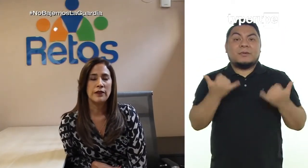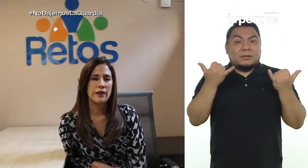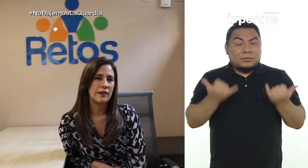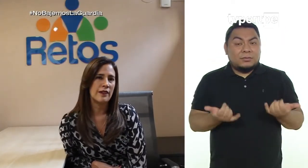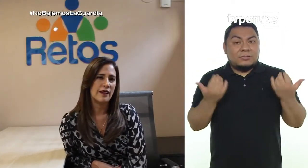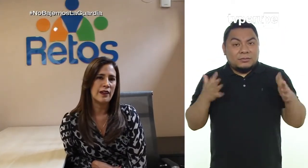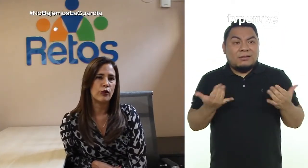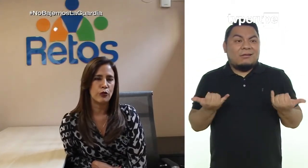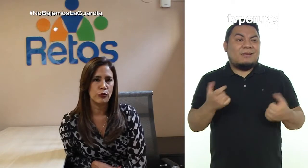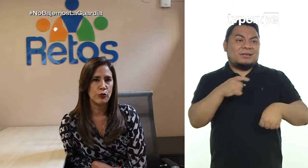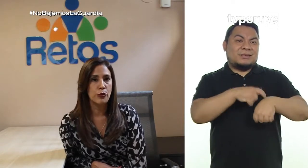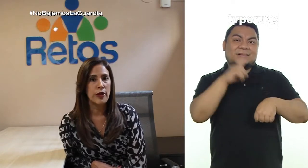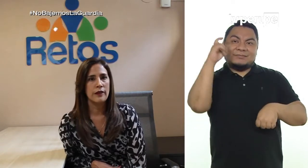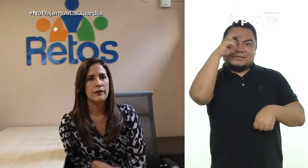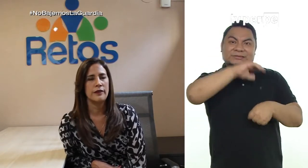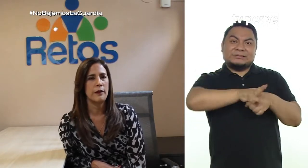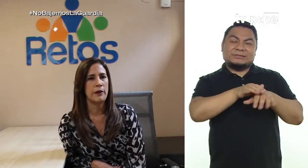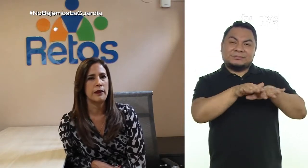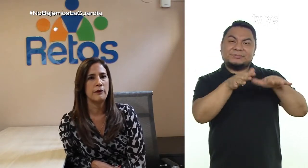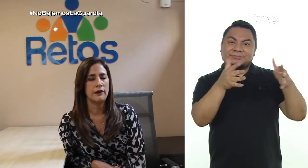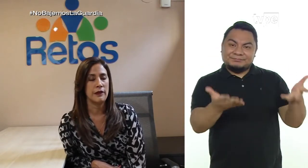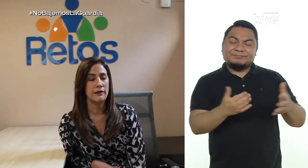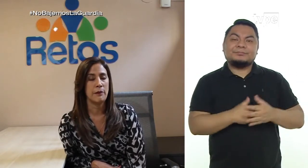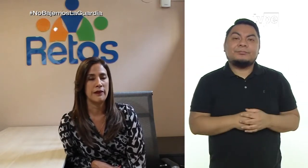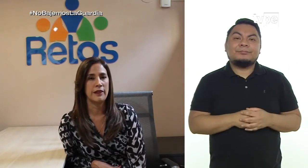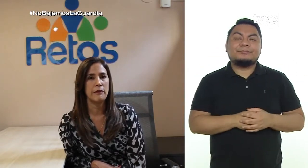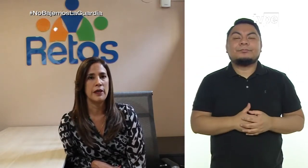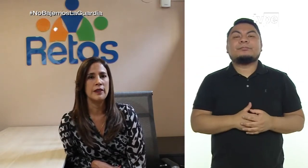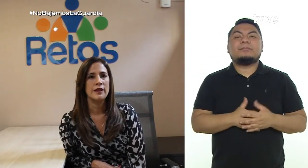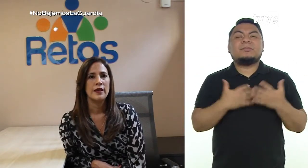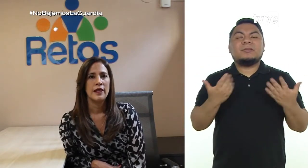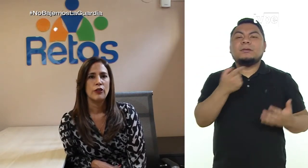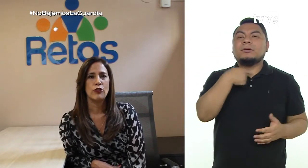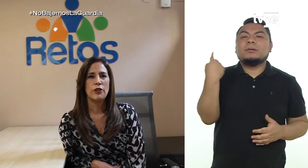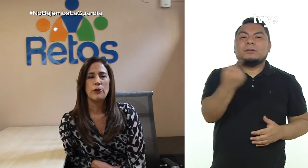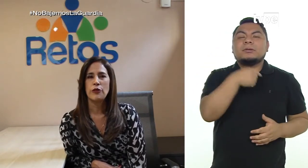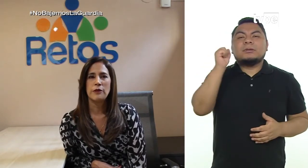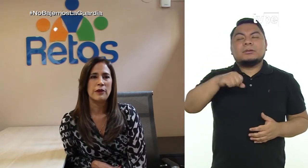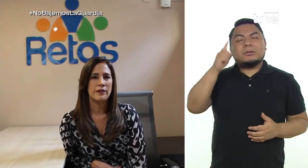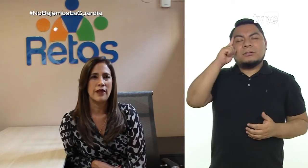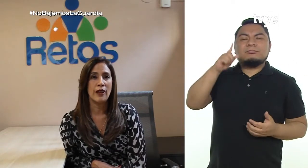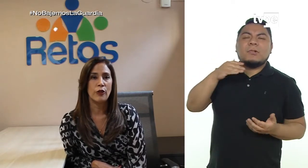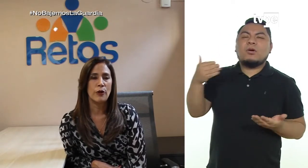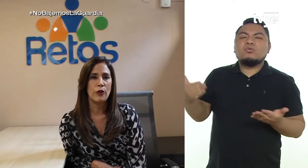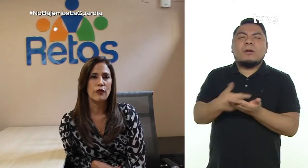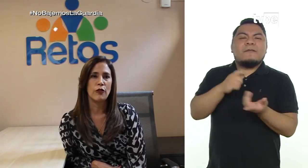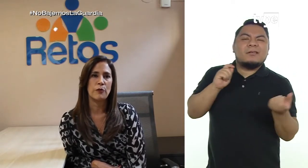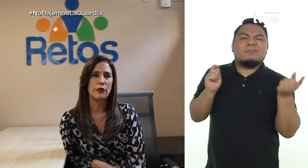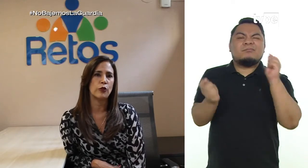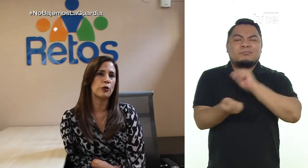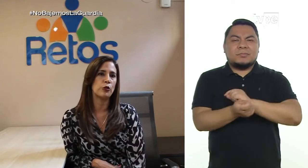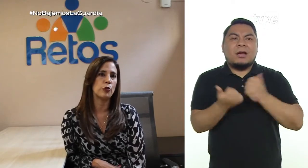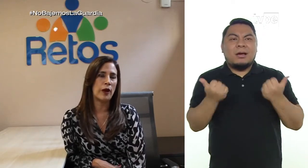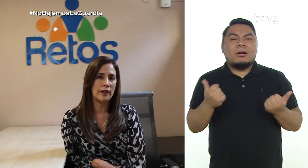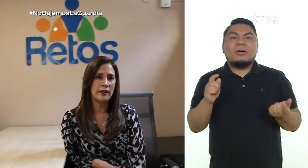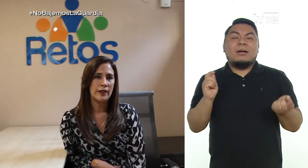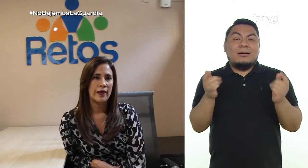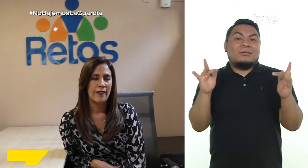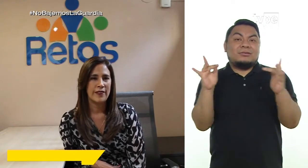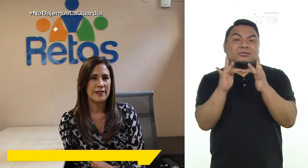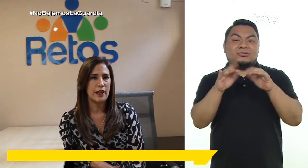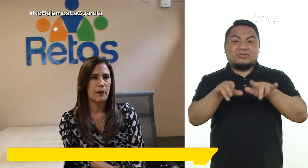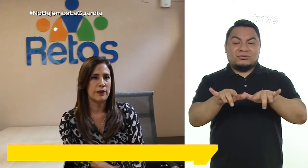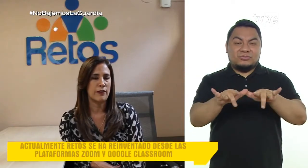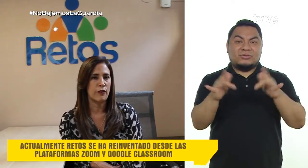Actualmente, dada la coyuntura de esta pandemia, nos hemos reinventado bajo el formato virtual